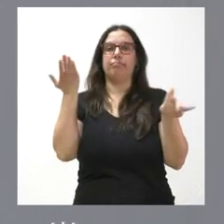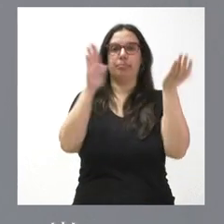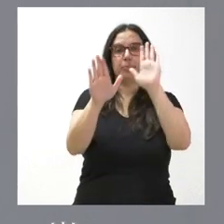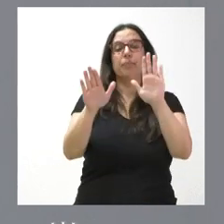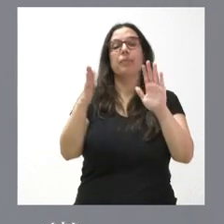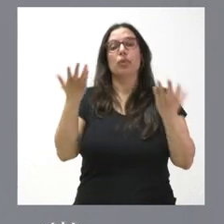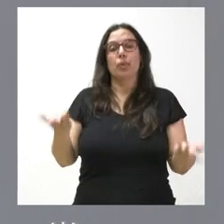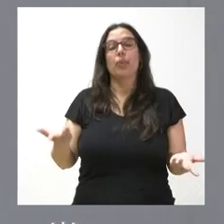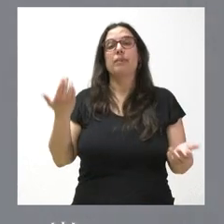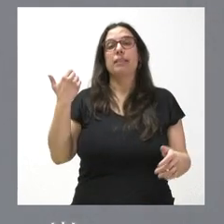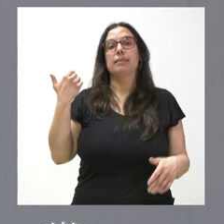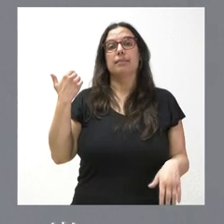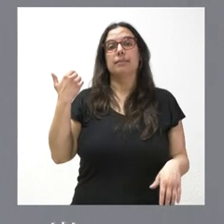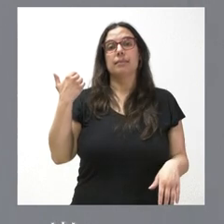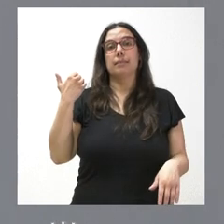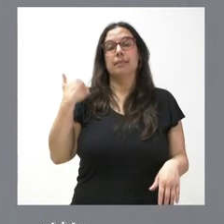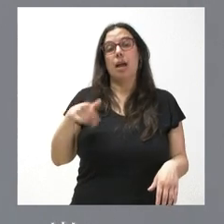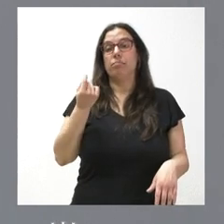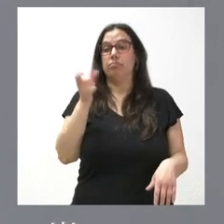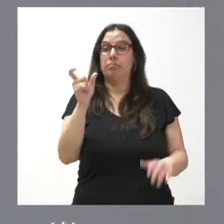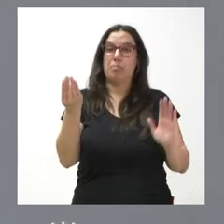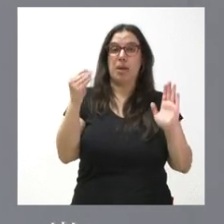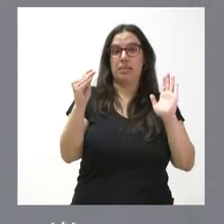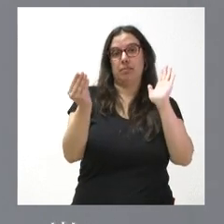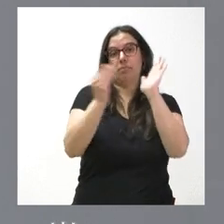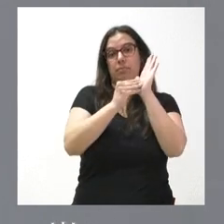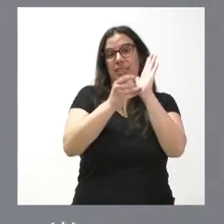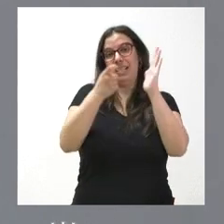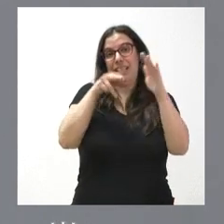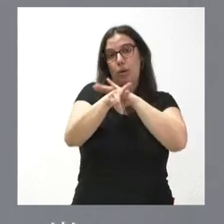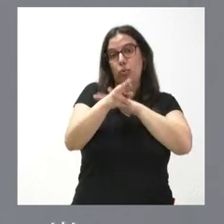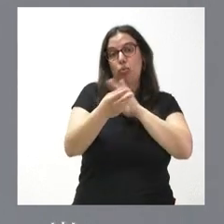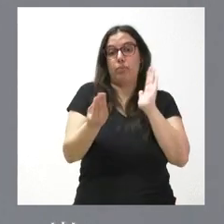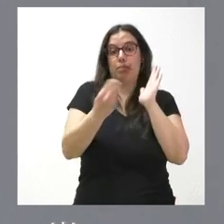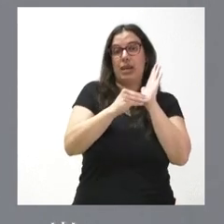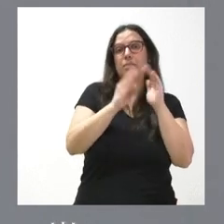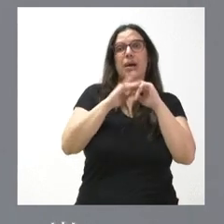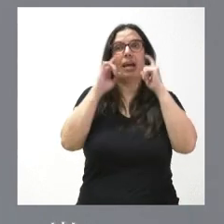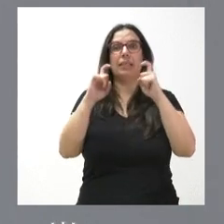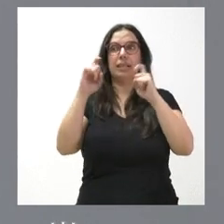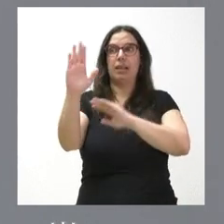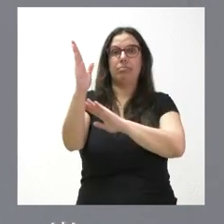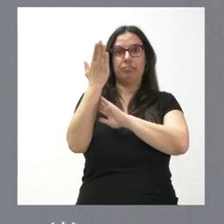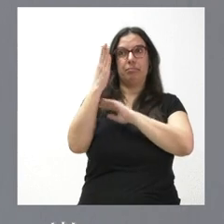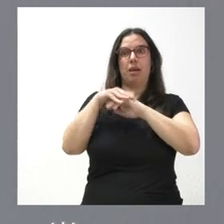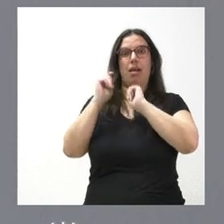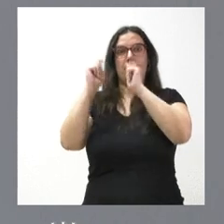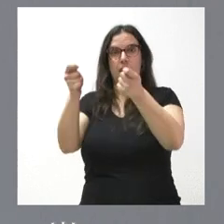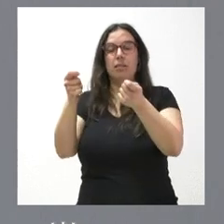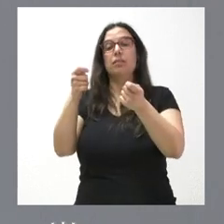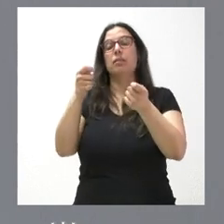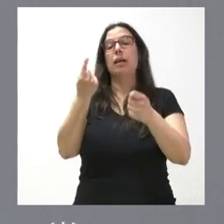dispuesto una dotación adicional de recursos para intentar obtener un adjudicatario. Y se eleva la cifra